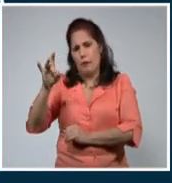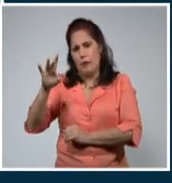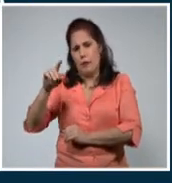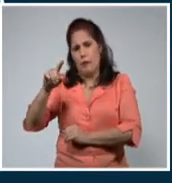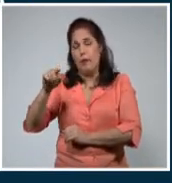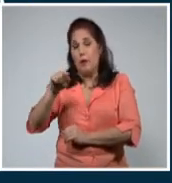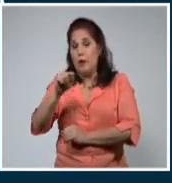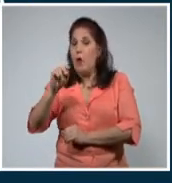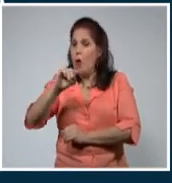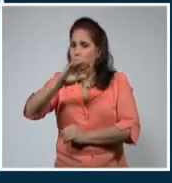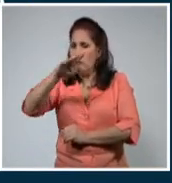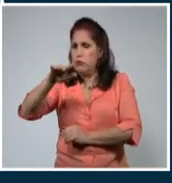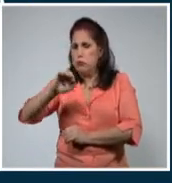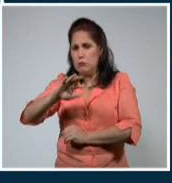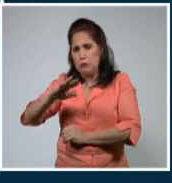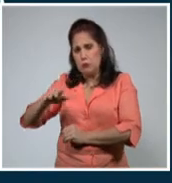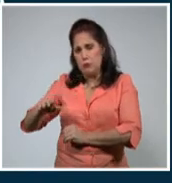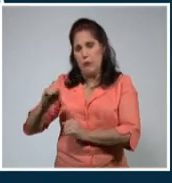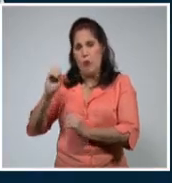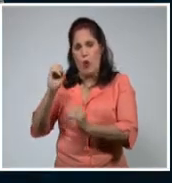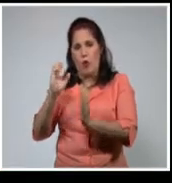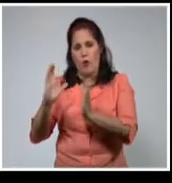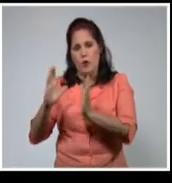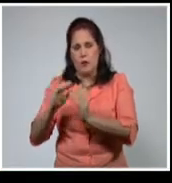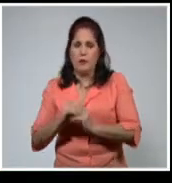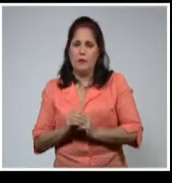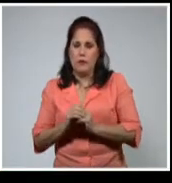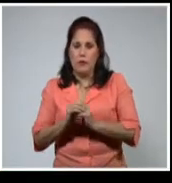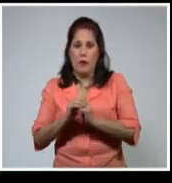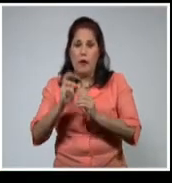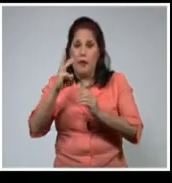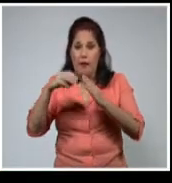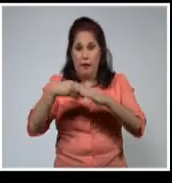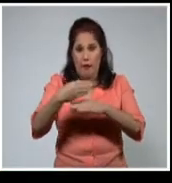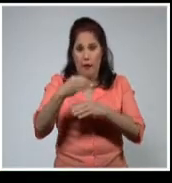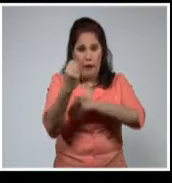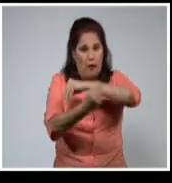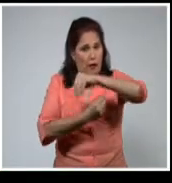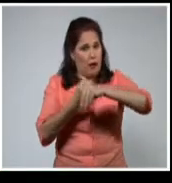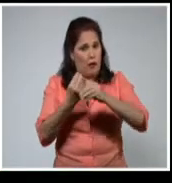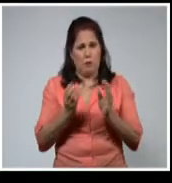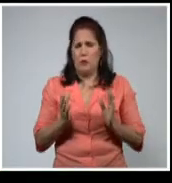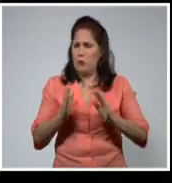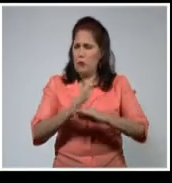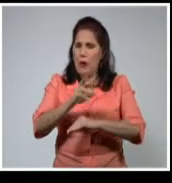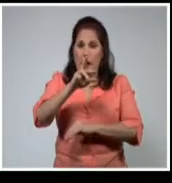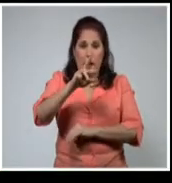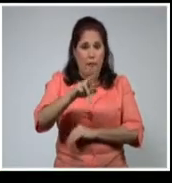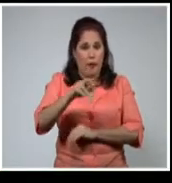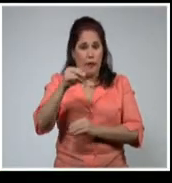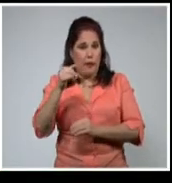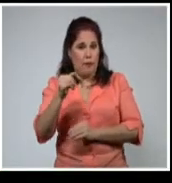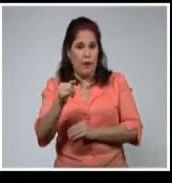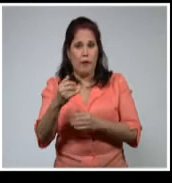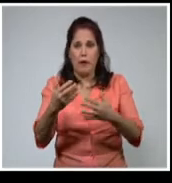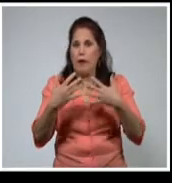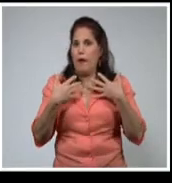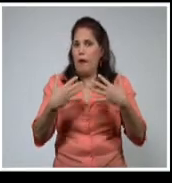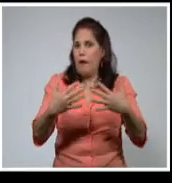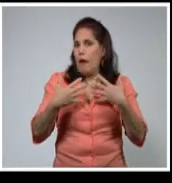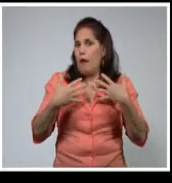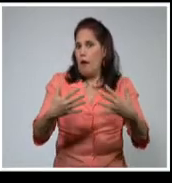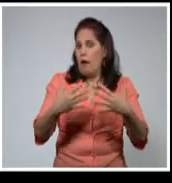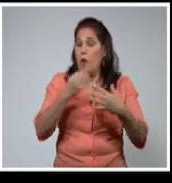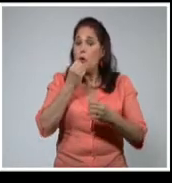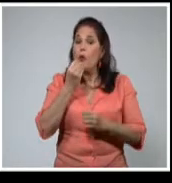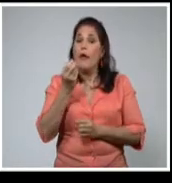y poco oleaje en ambas costas de la región occidental. Los próximos tres días, muy poco cambio para martes y miércoles, calor y muy baja probabilidad de lluvias, pero la proximidad